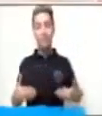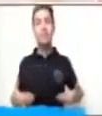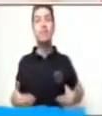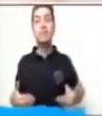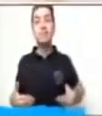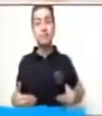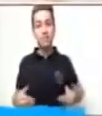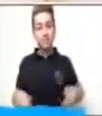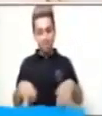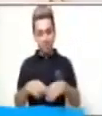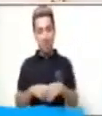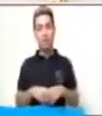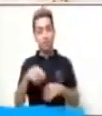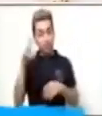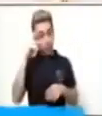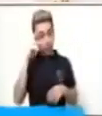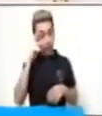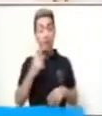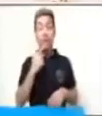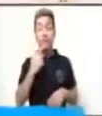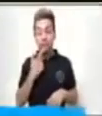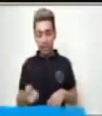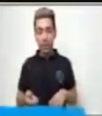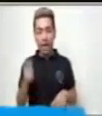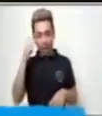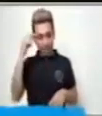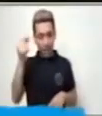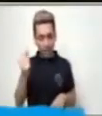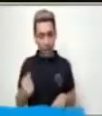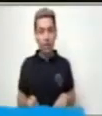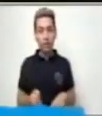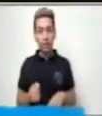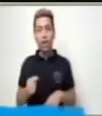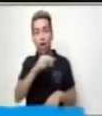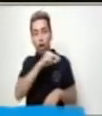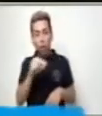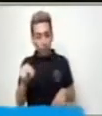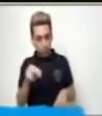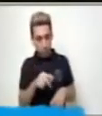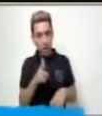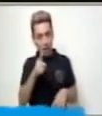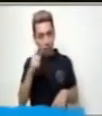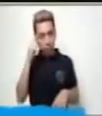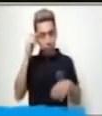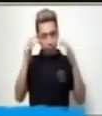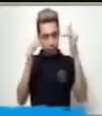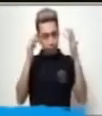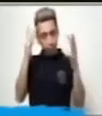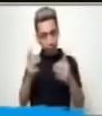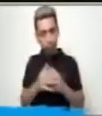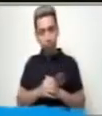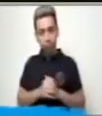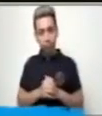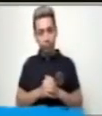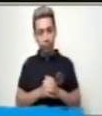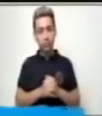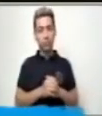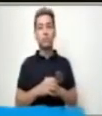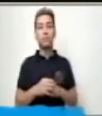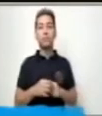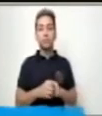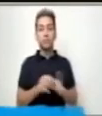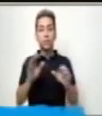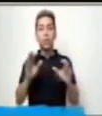Recuerda el nombre de esos vegetales y reflexiona. ¿Cuál de